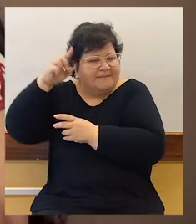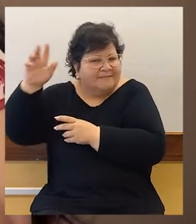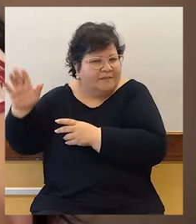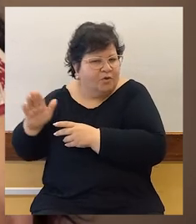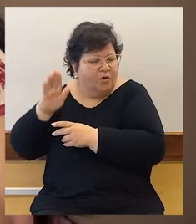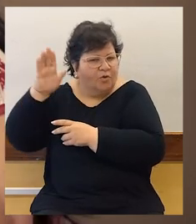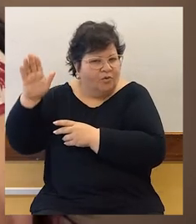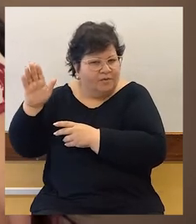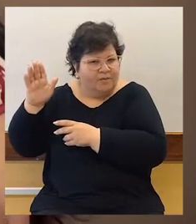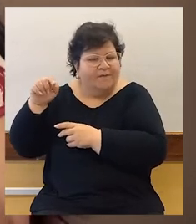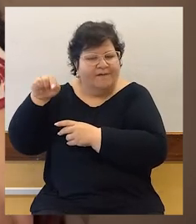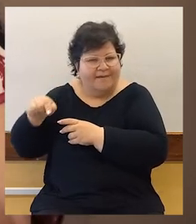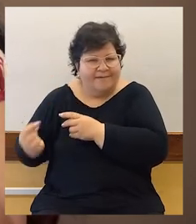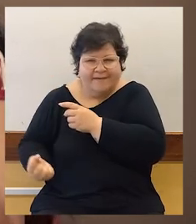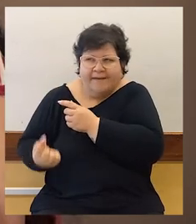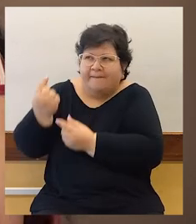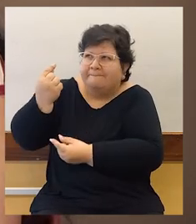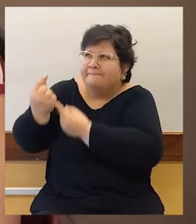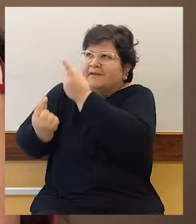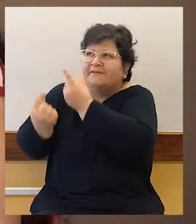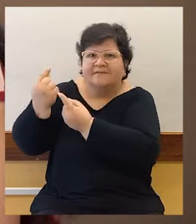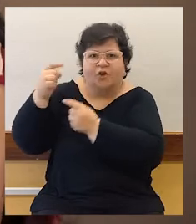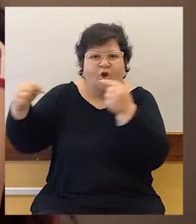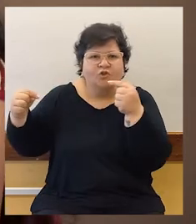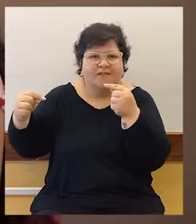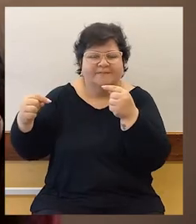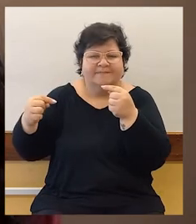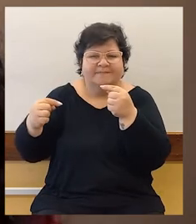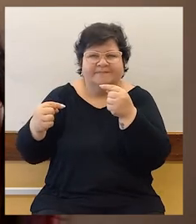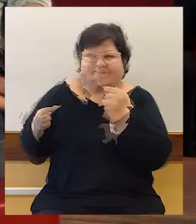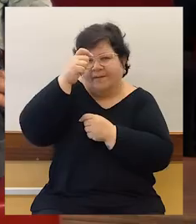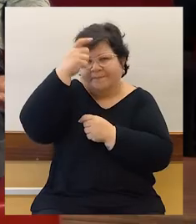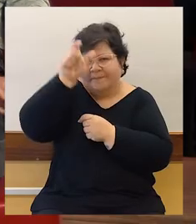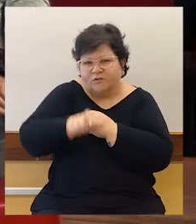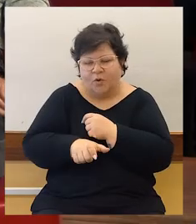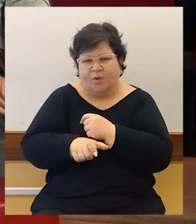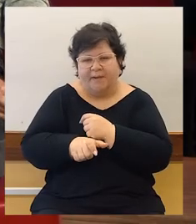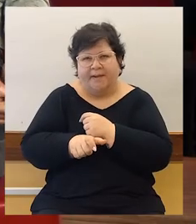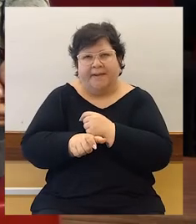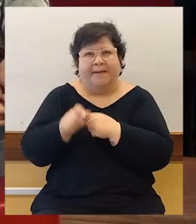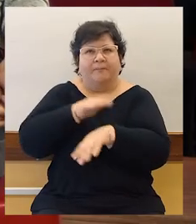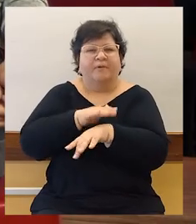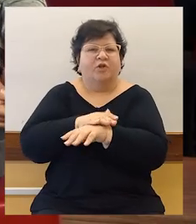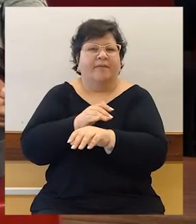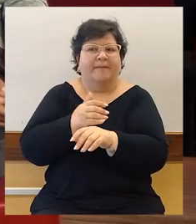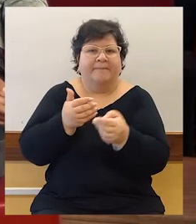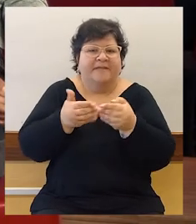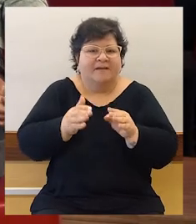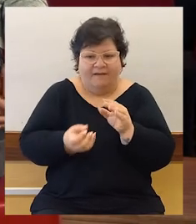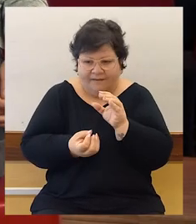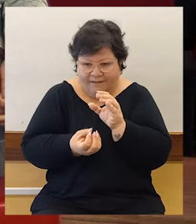ahí sí aparecen un montón de cosas que tienen que ver con la persona. A la hora de ponerse a trabajar, a crear,